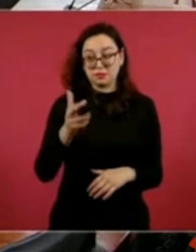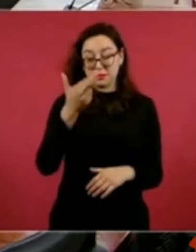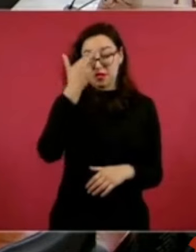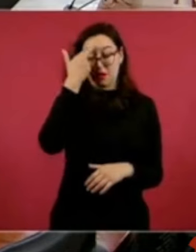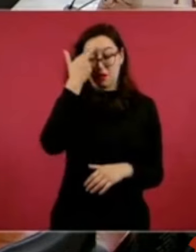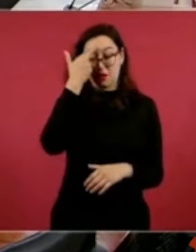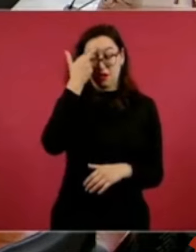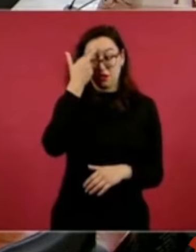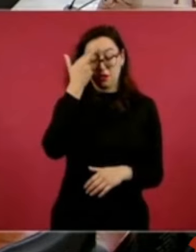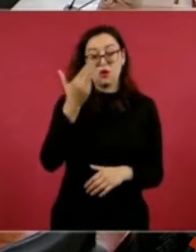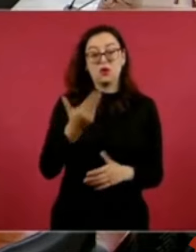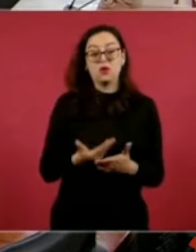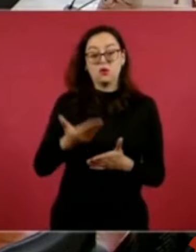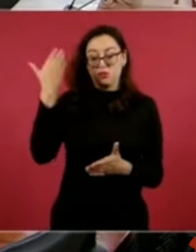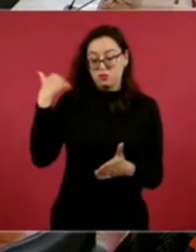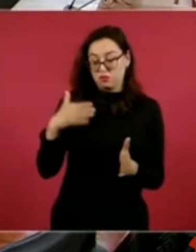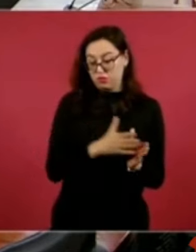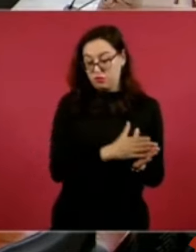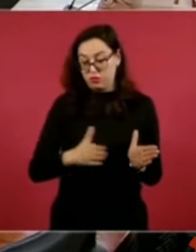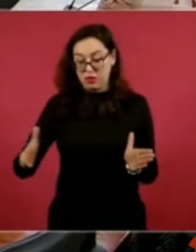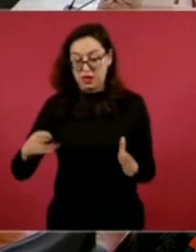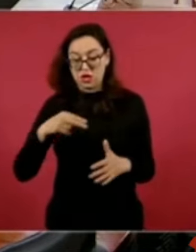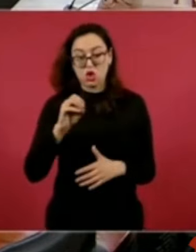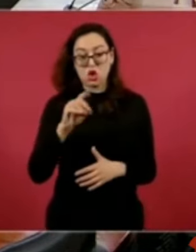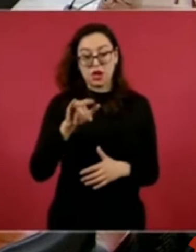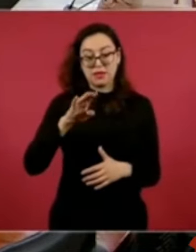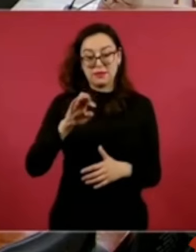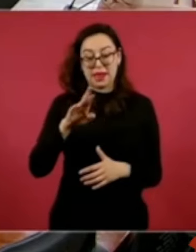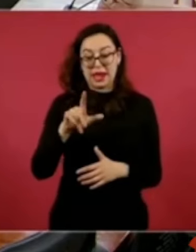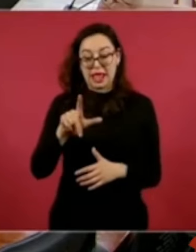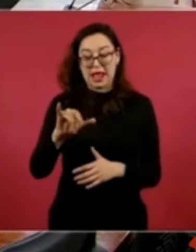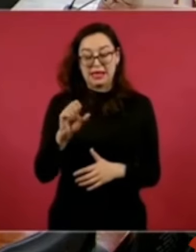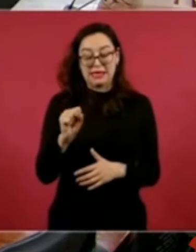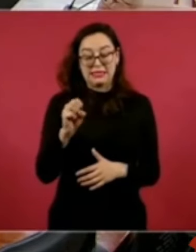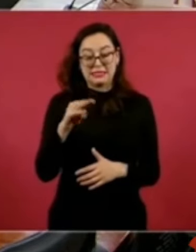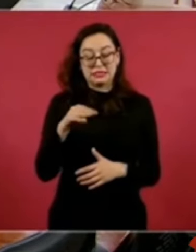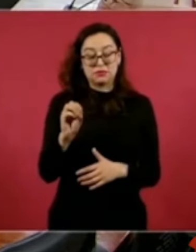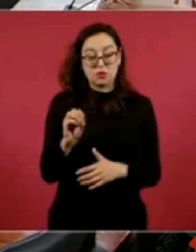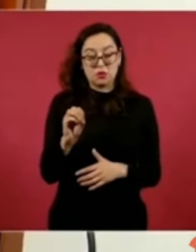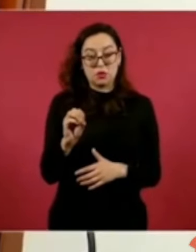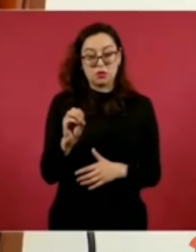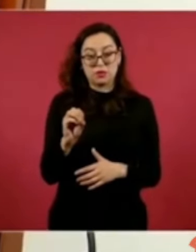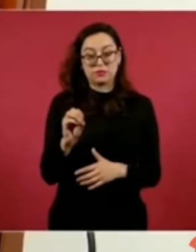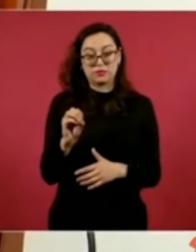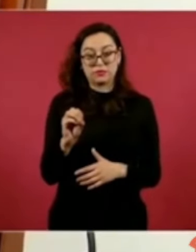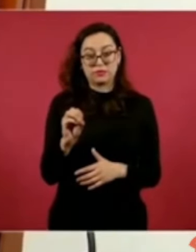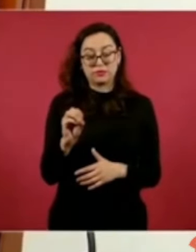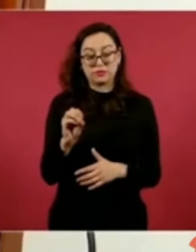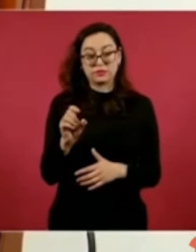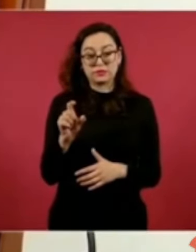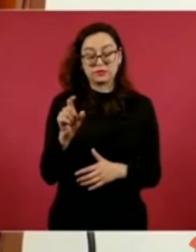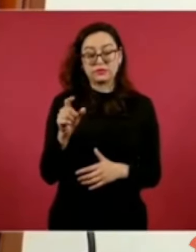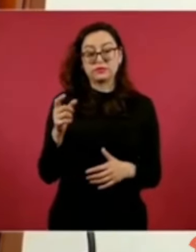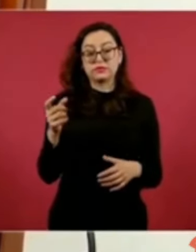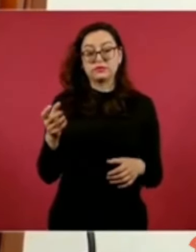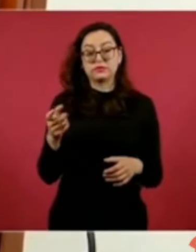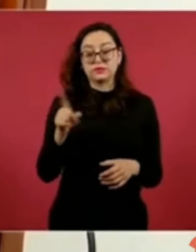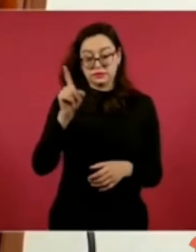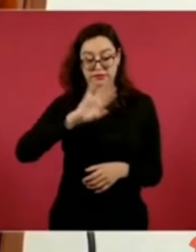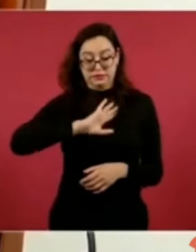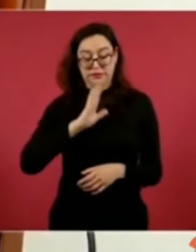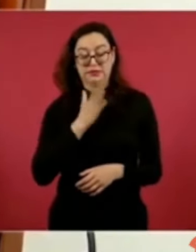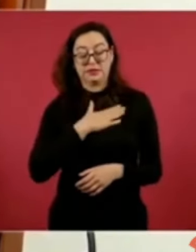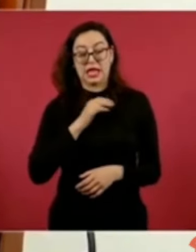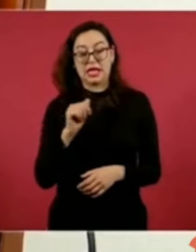estaba el secretario de Finanzas de Aznar en España,